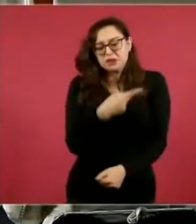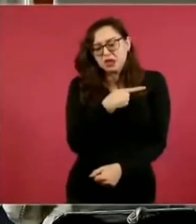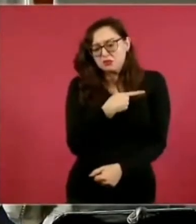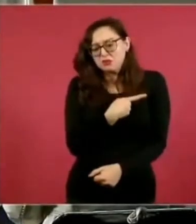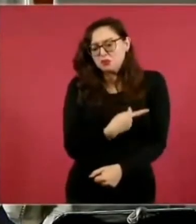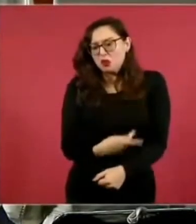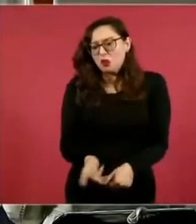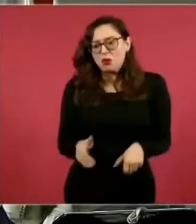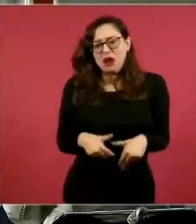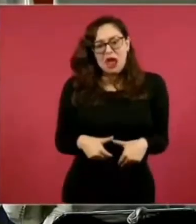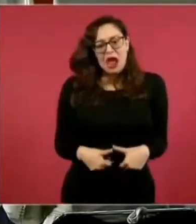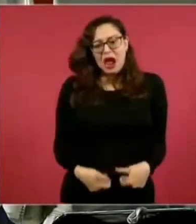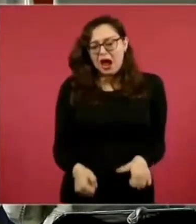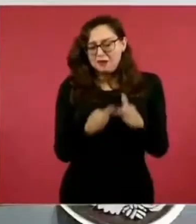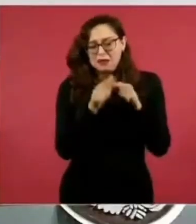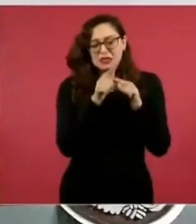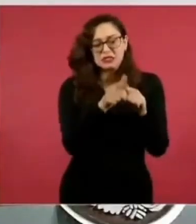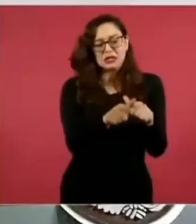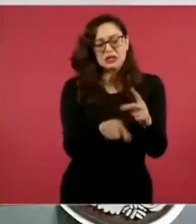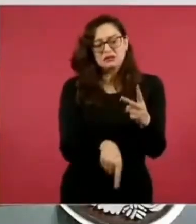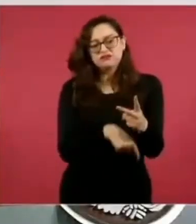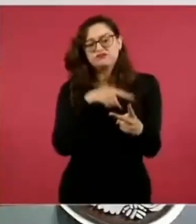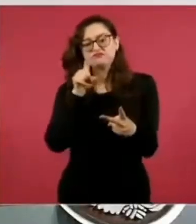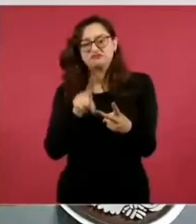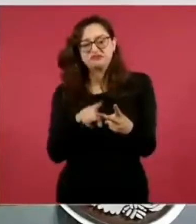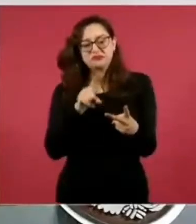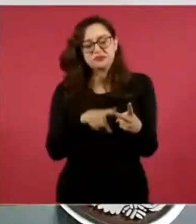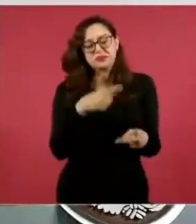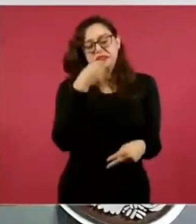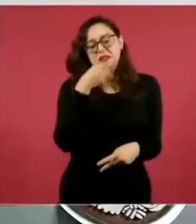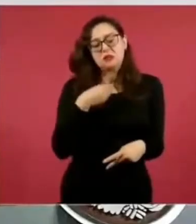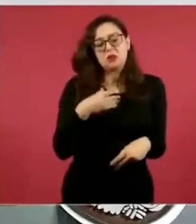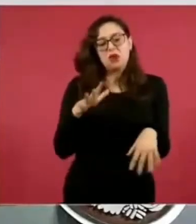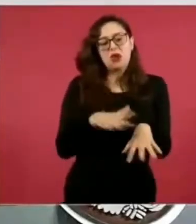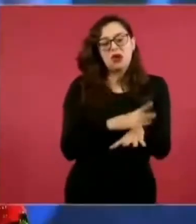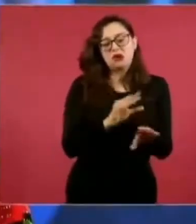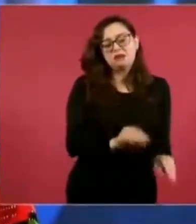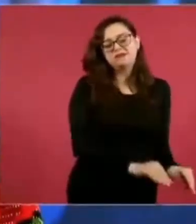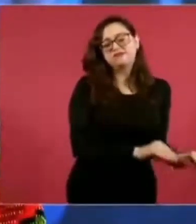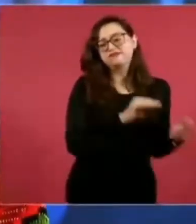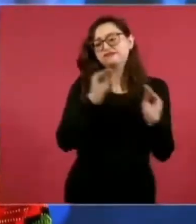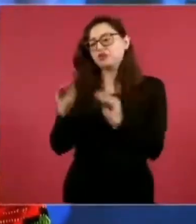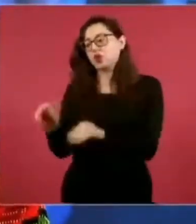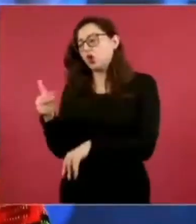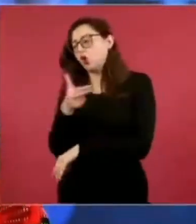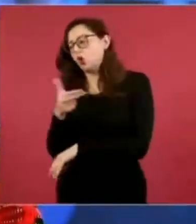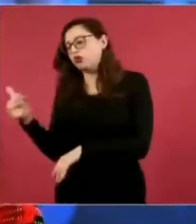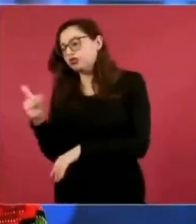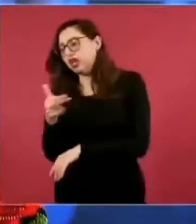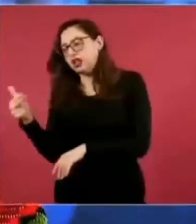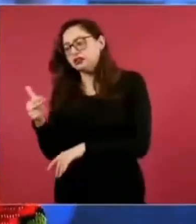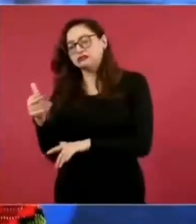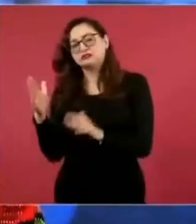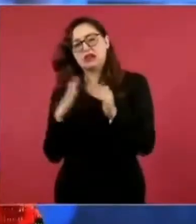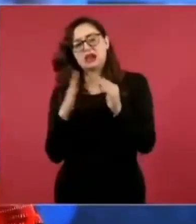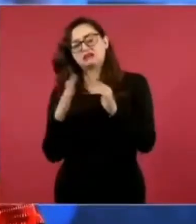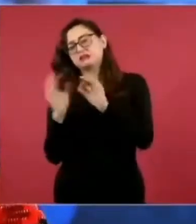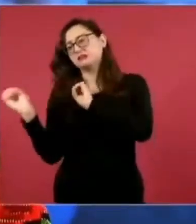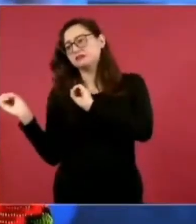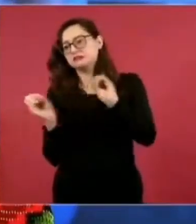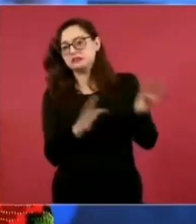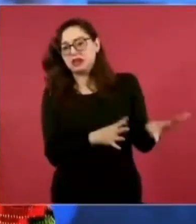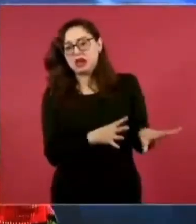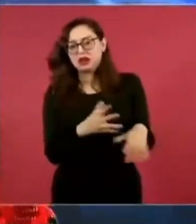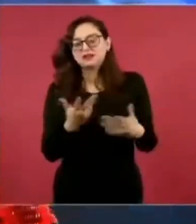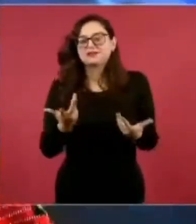marginación o convertirse en mano de obra hotelera o de los servicios turísticos, abandonando en el lugar en donde nacieron.